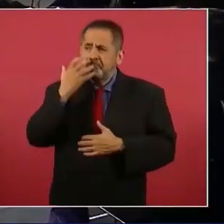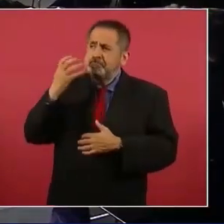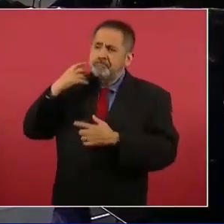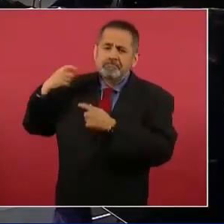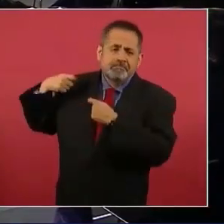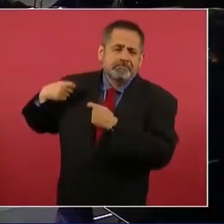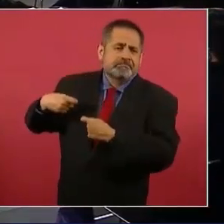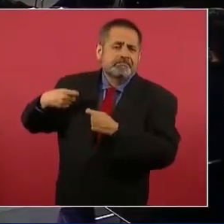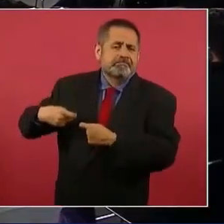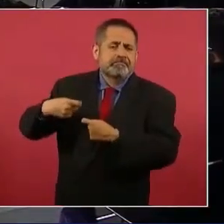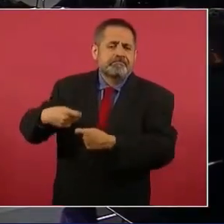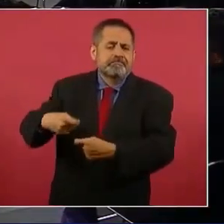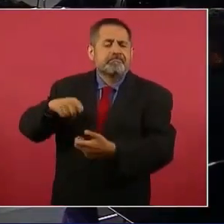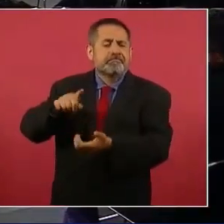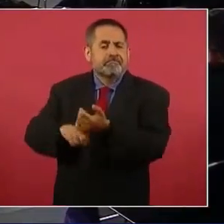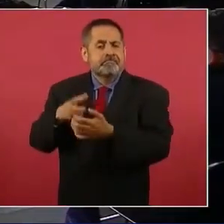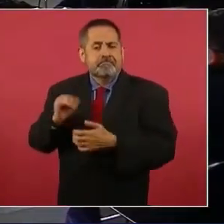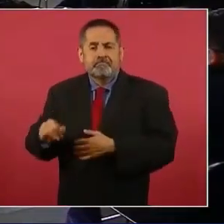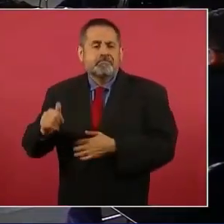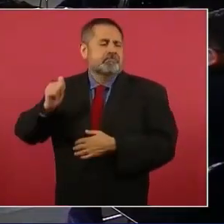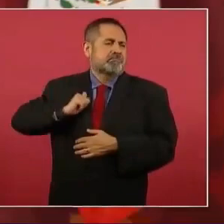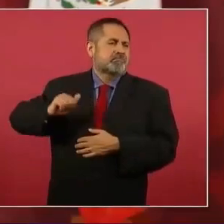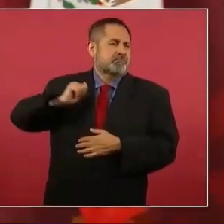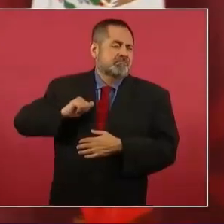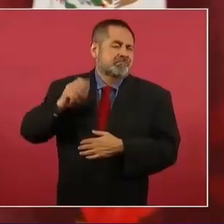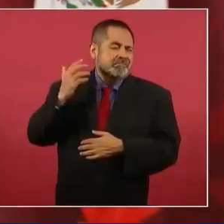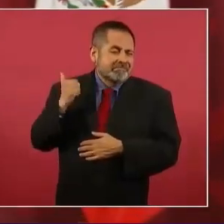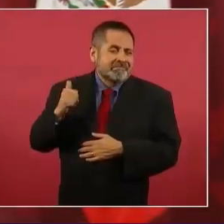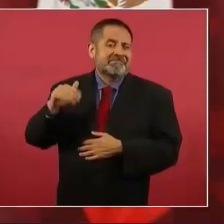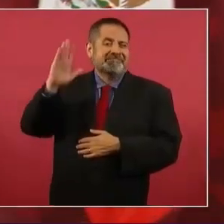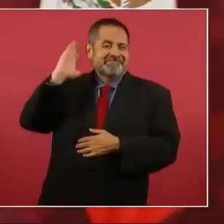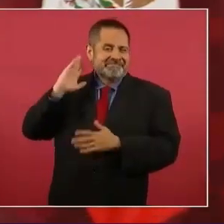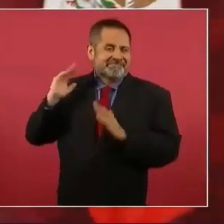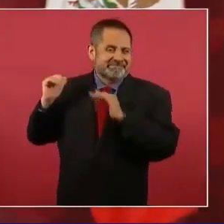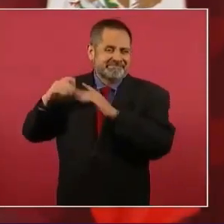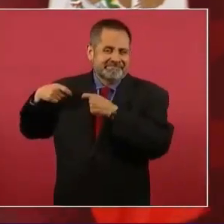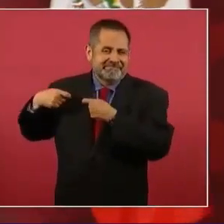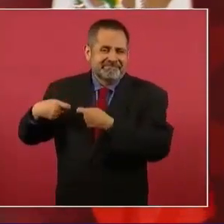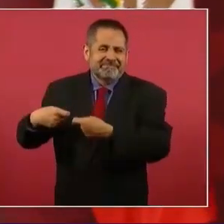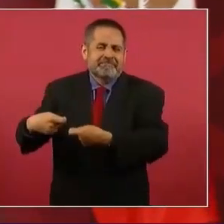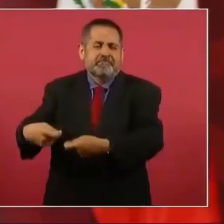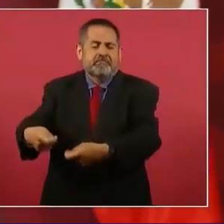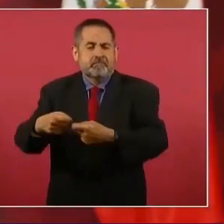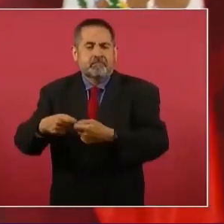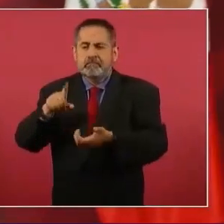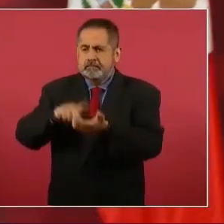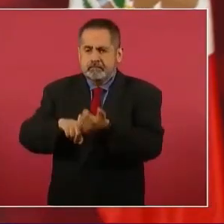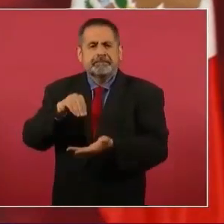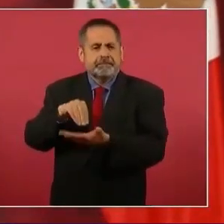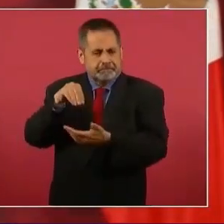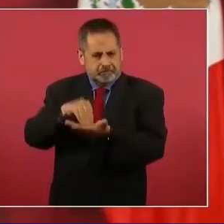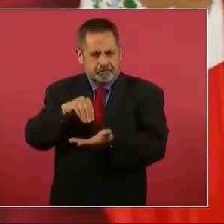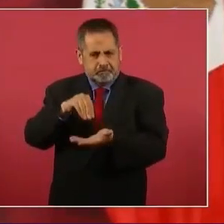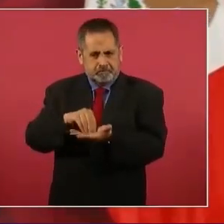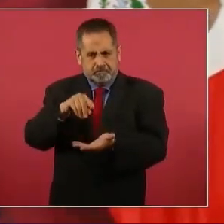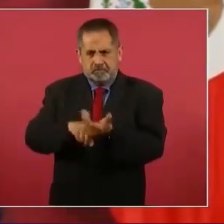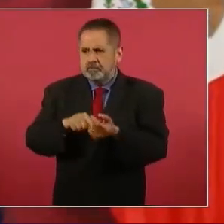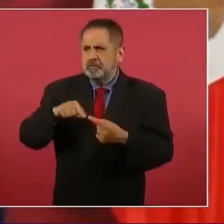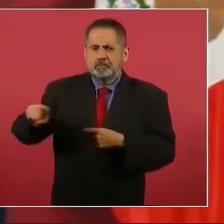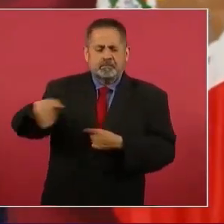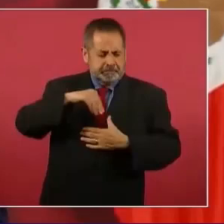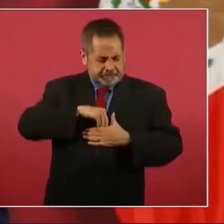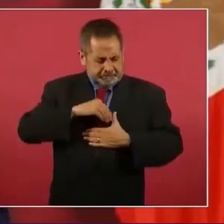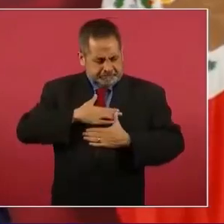que nos dejaron las grandes civilizaciones, por los valores que hay todavía en nuestro pueblo,